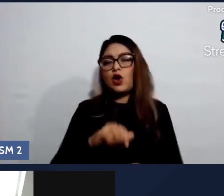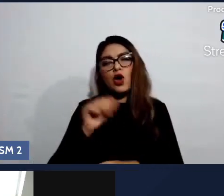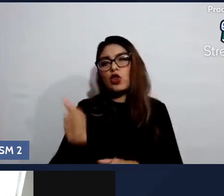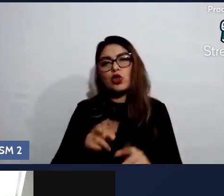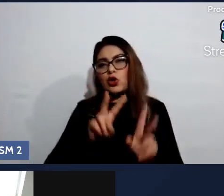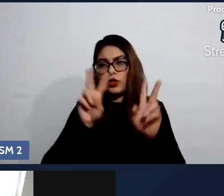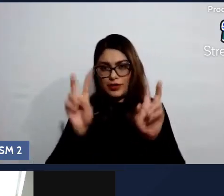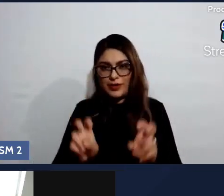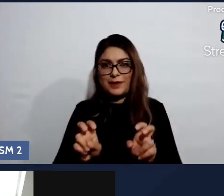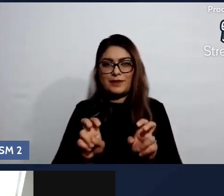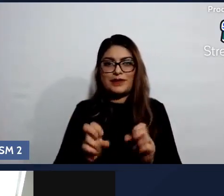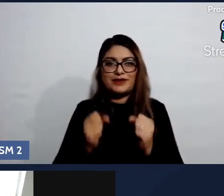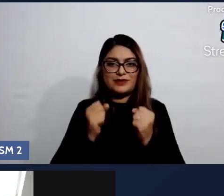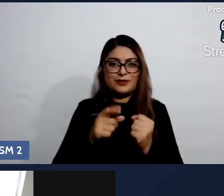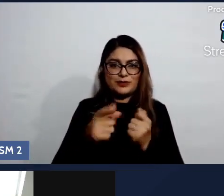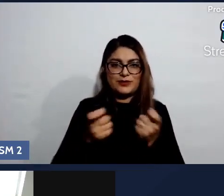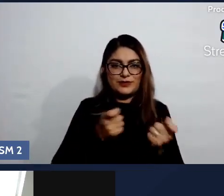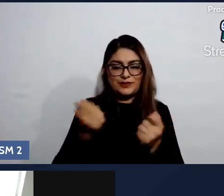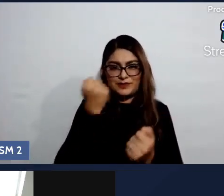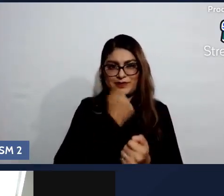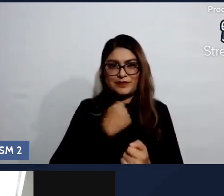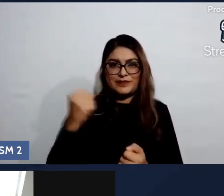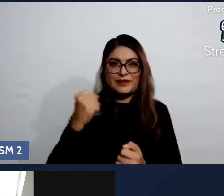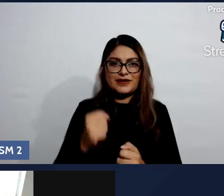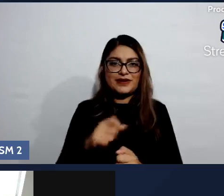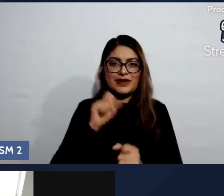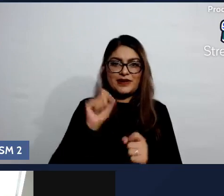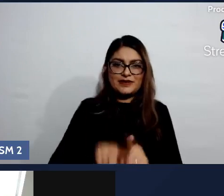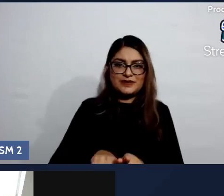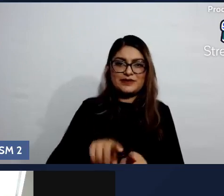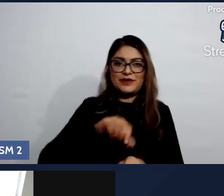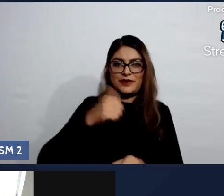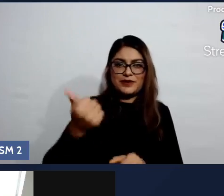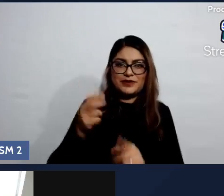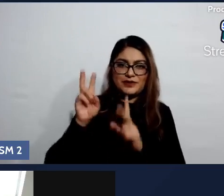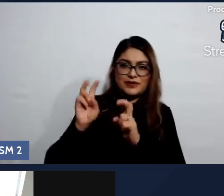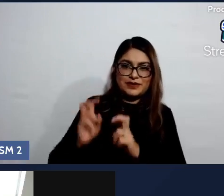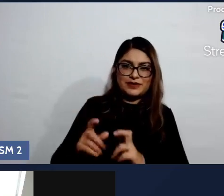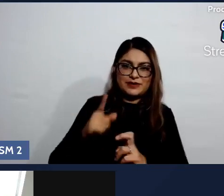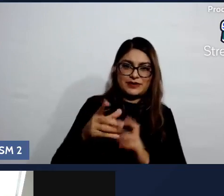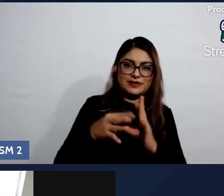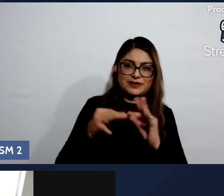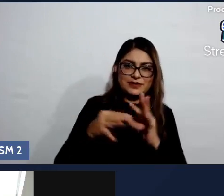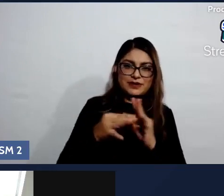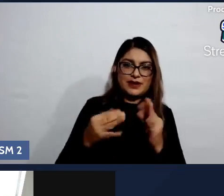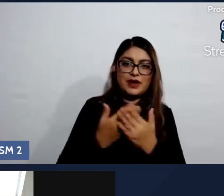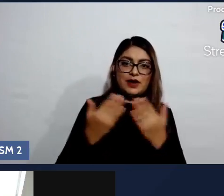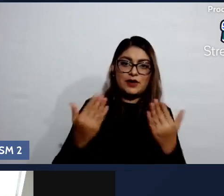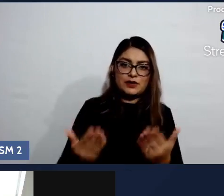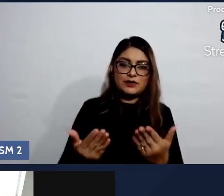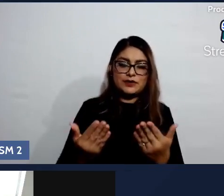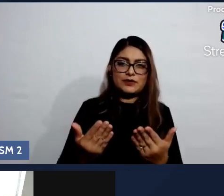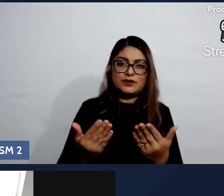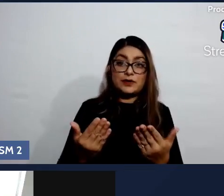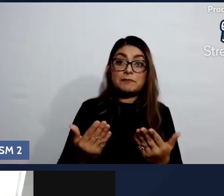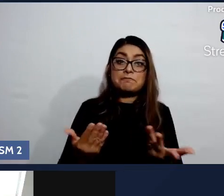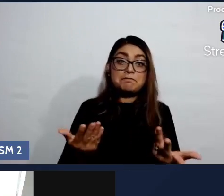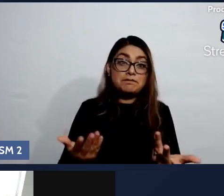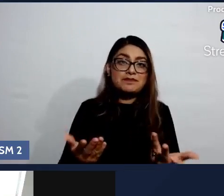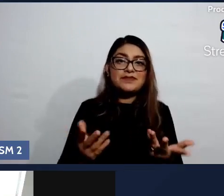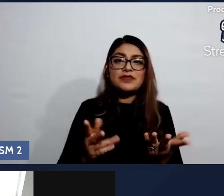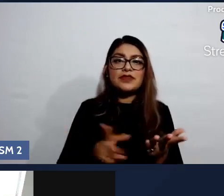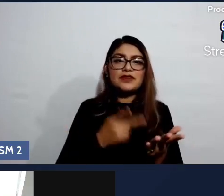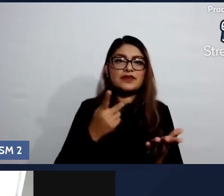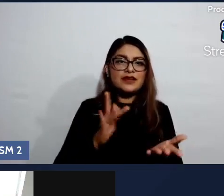domina a la perfección, como todos los demás temas lo ha hecho. Y pues, bueno, no me queda más que de nueva cuenta agradecerle